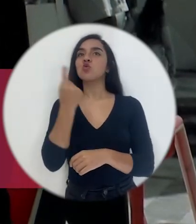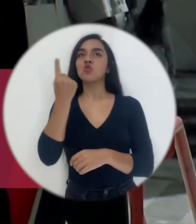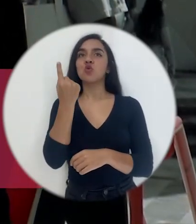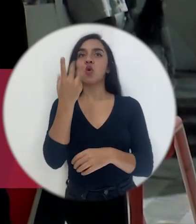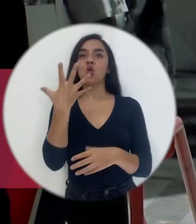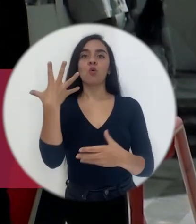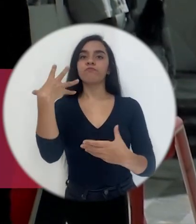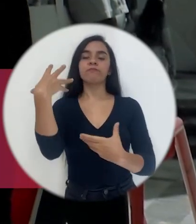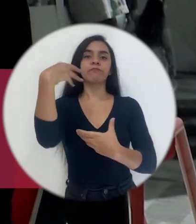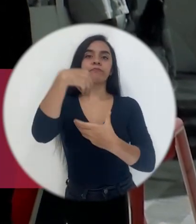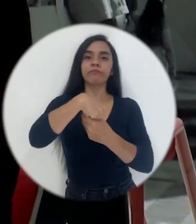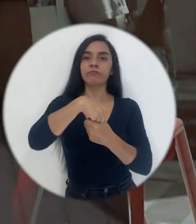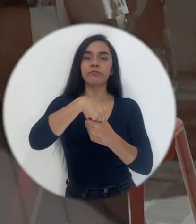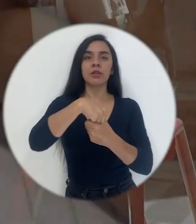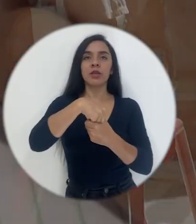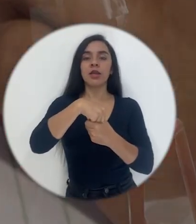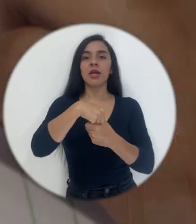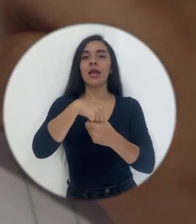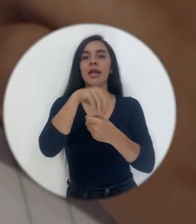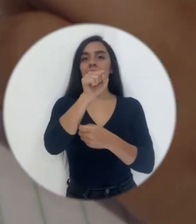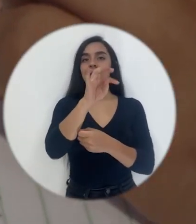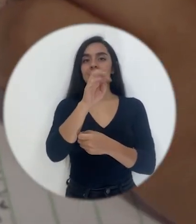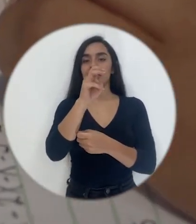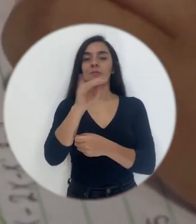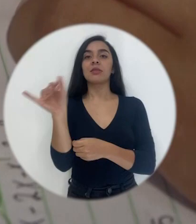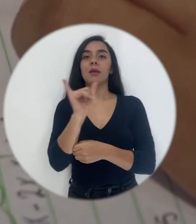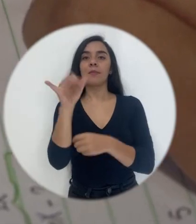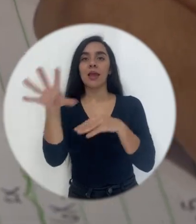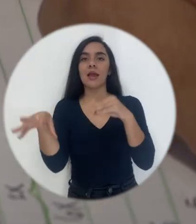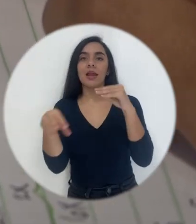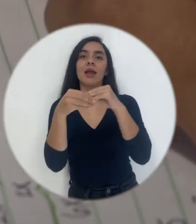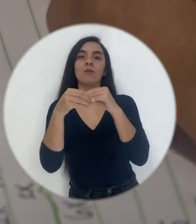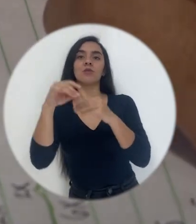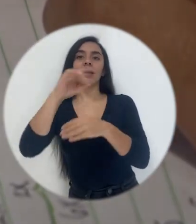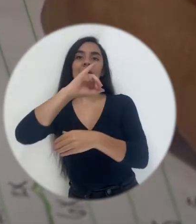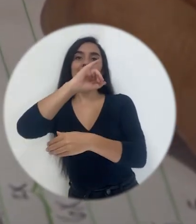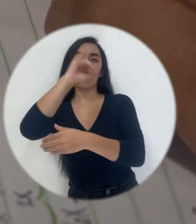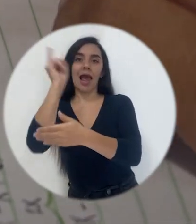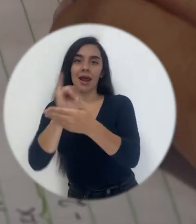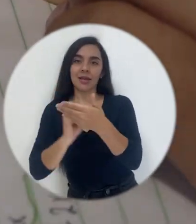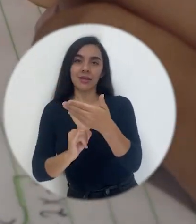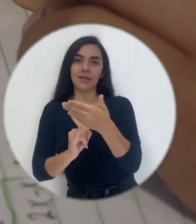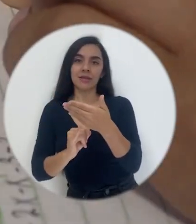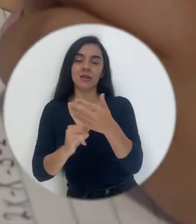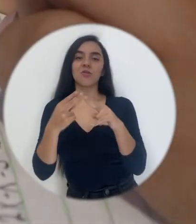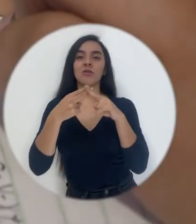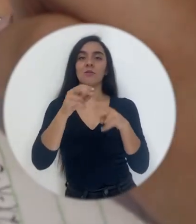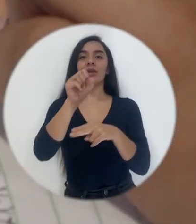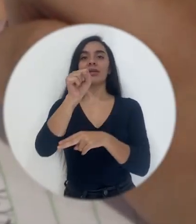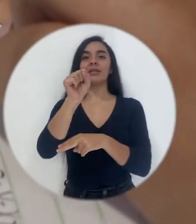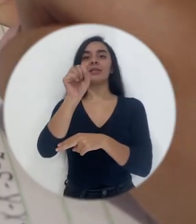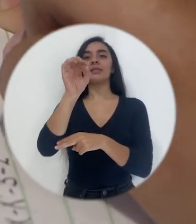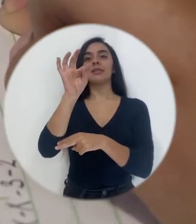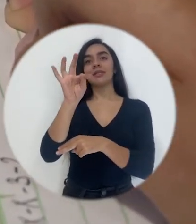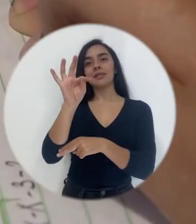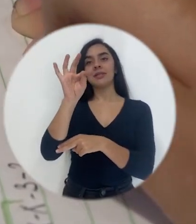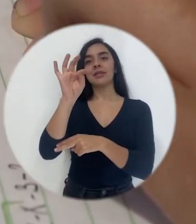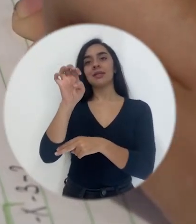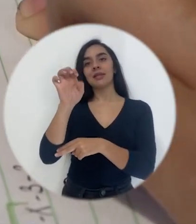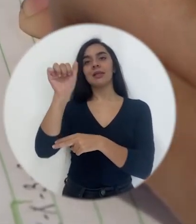materias STEM, ¿verdad? Las asignaturas STEM sino que también le agregamos el arte entonces le llamamos STEAM